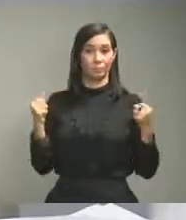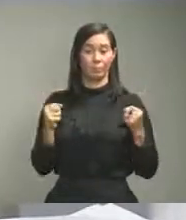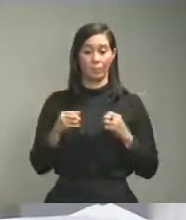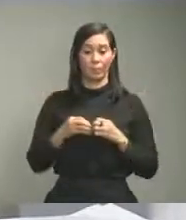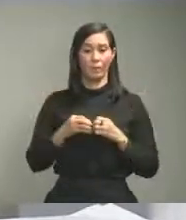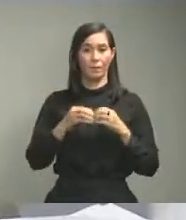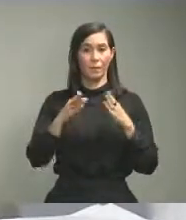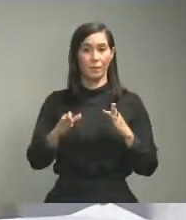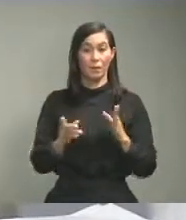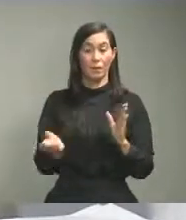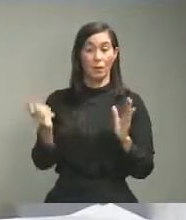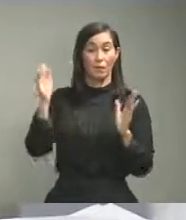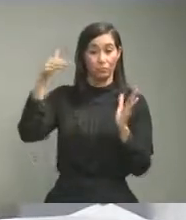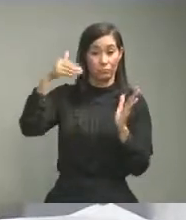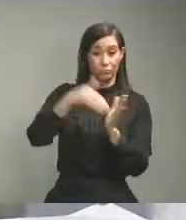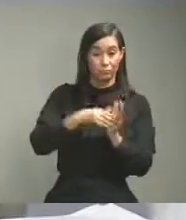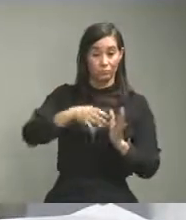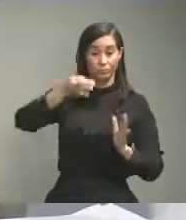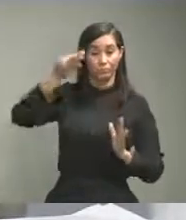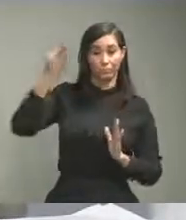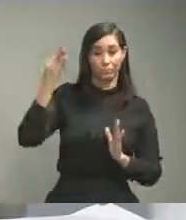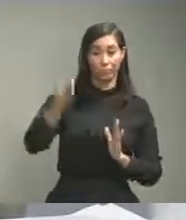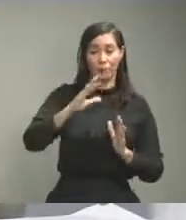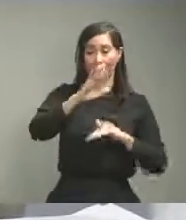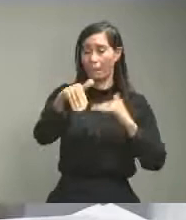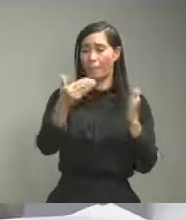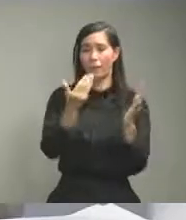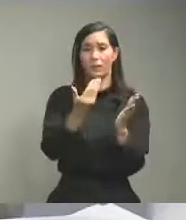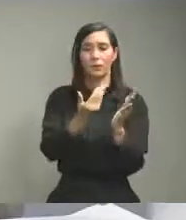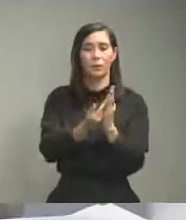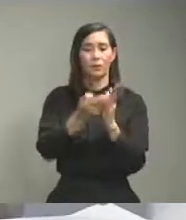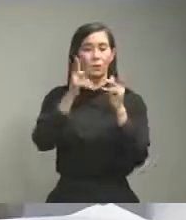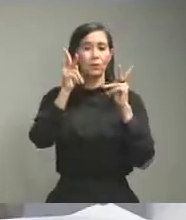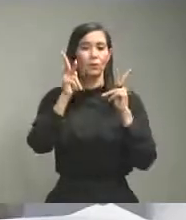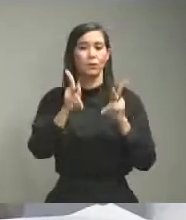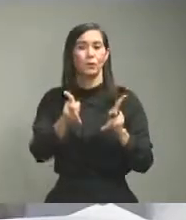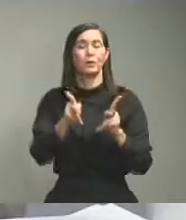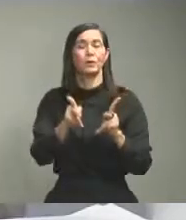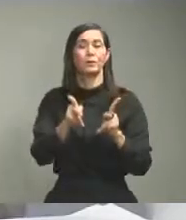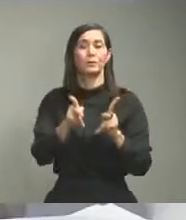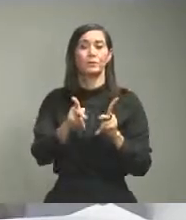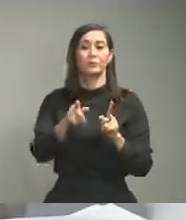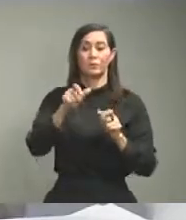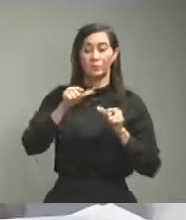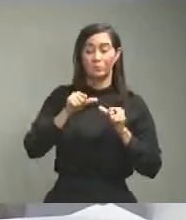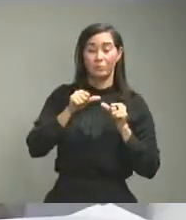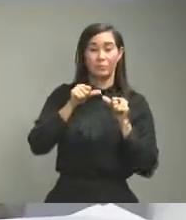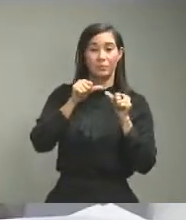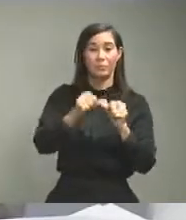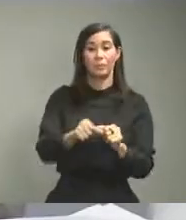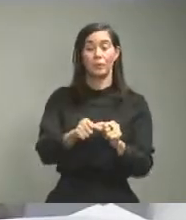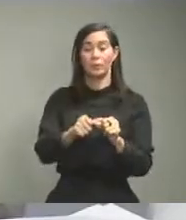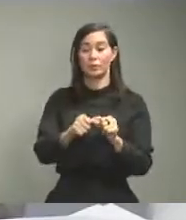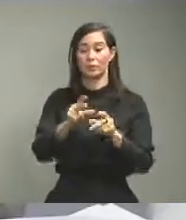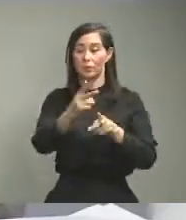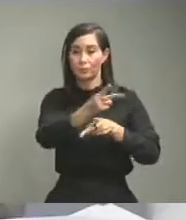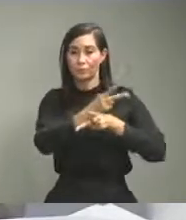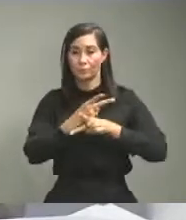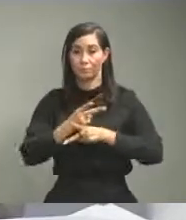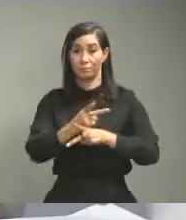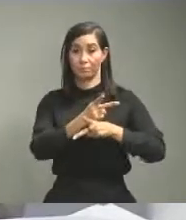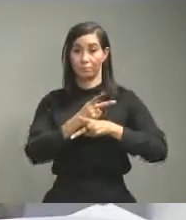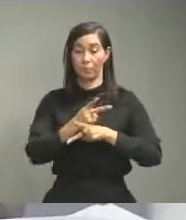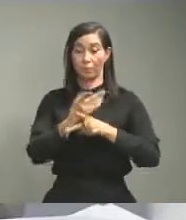ratifica nueva vez a toda la población tomar las medidas de precaución